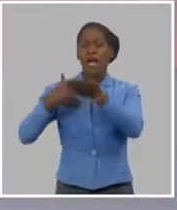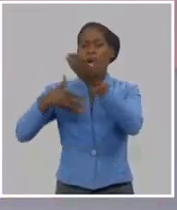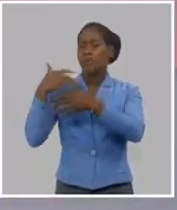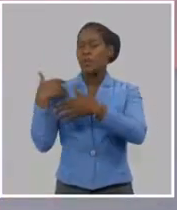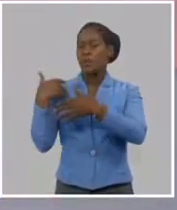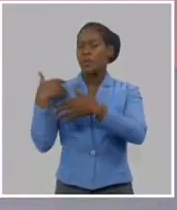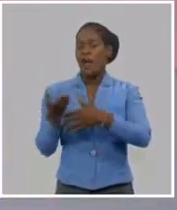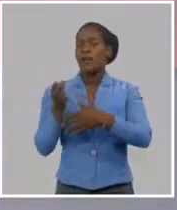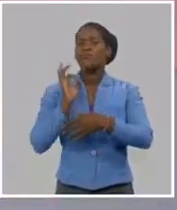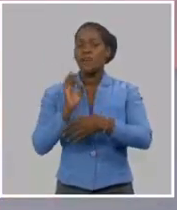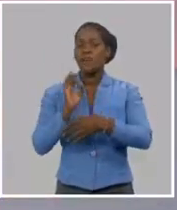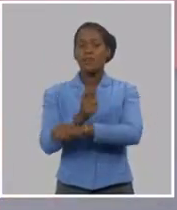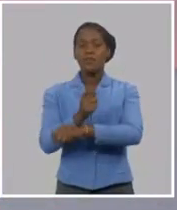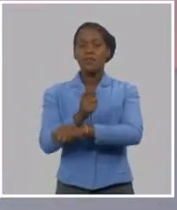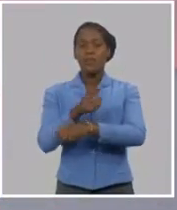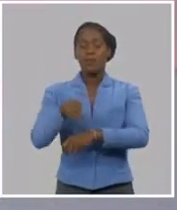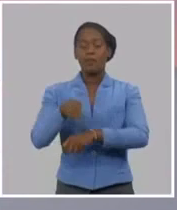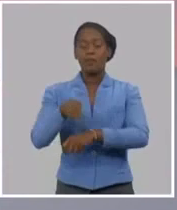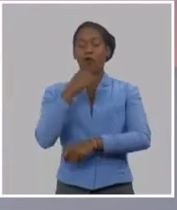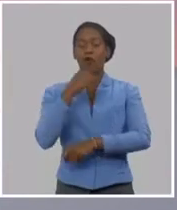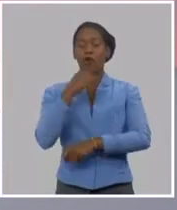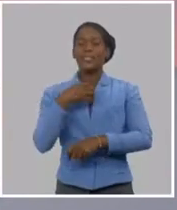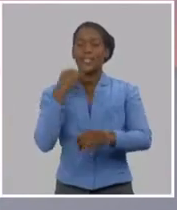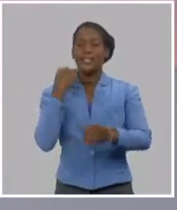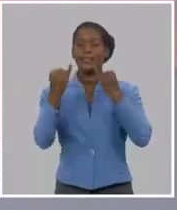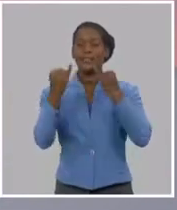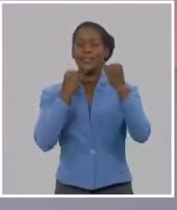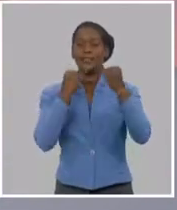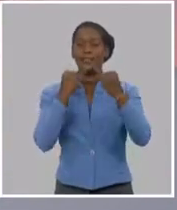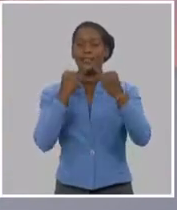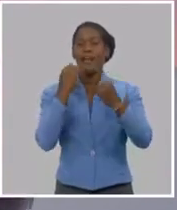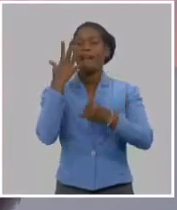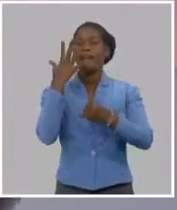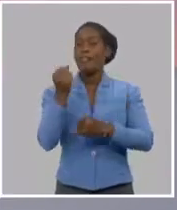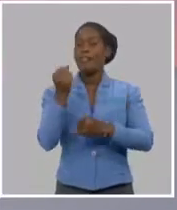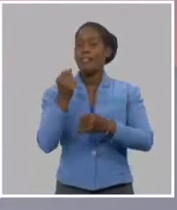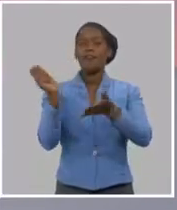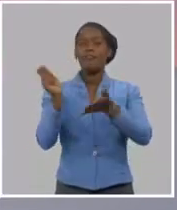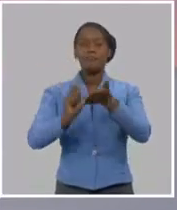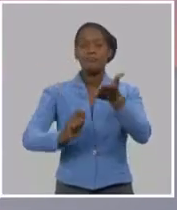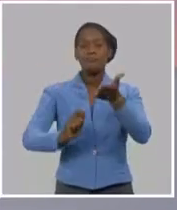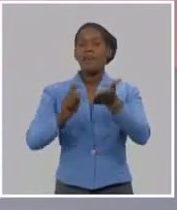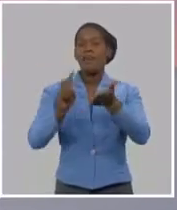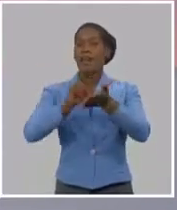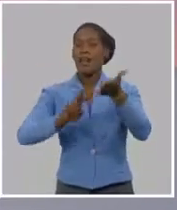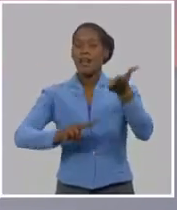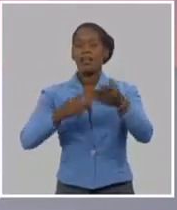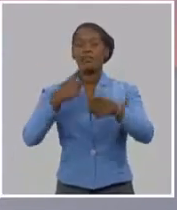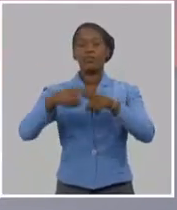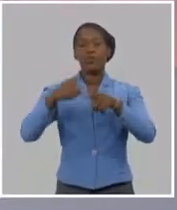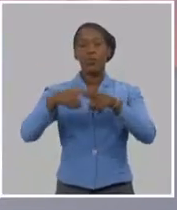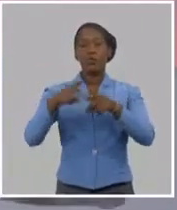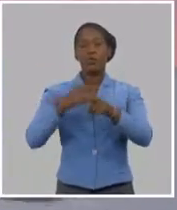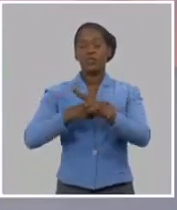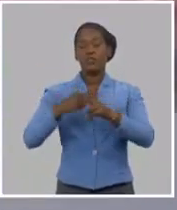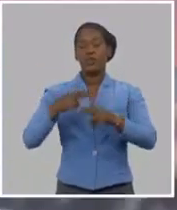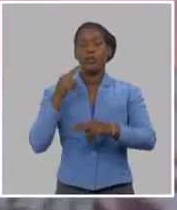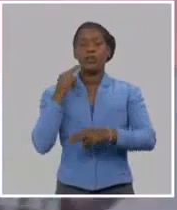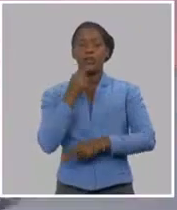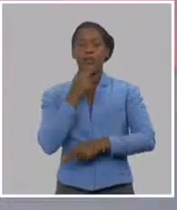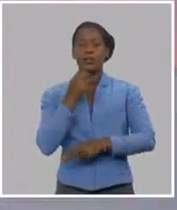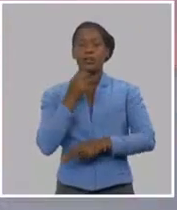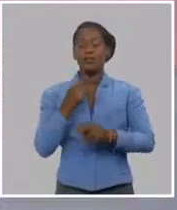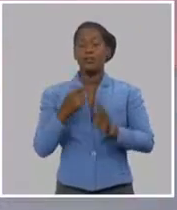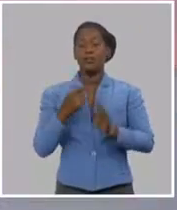elemento que siempre debemos tener presentes y que tratamos de defender desde el movimiento juvenil martiano y de las familias de